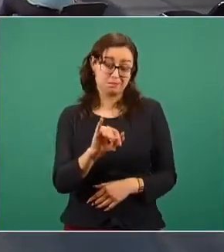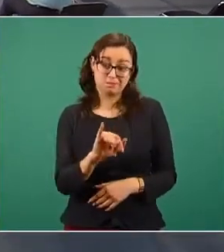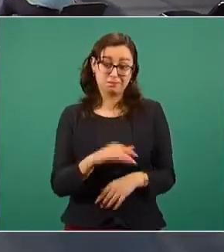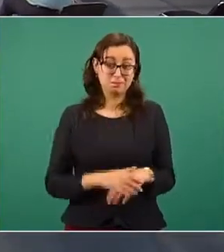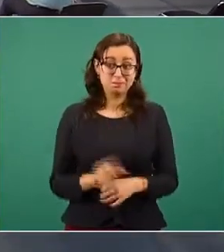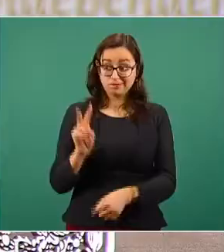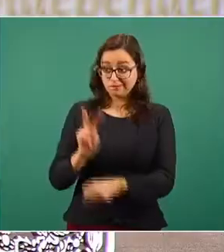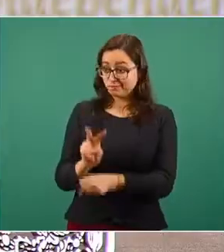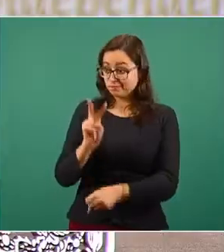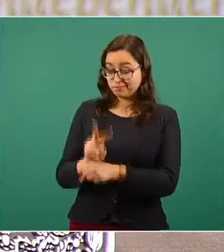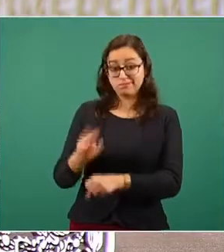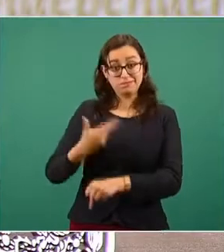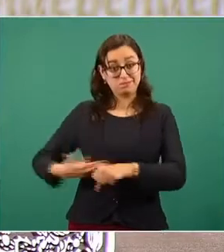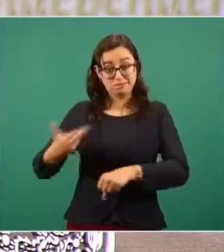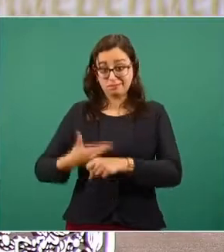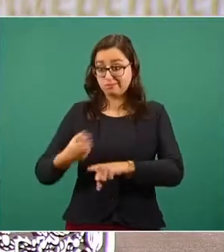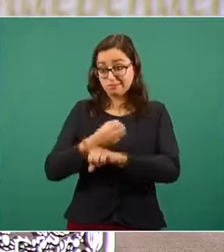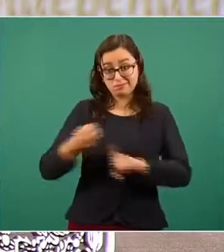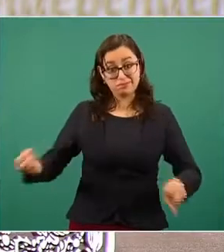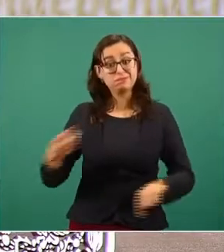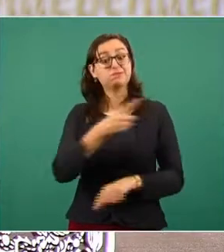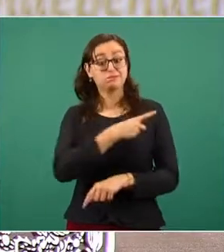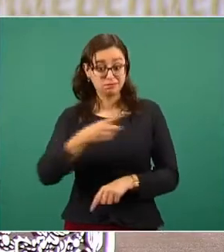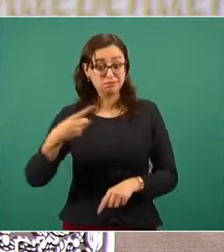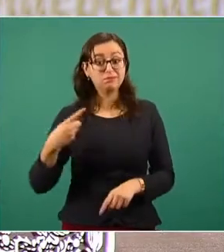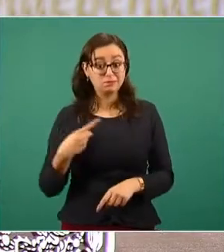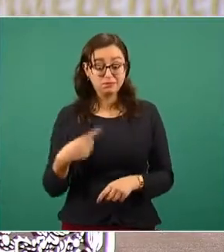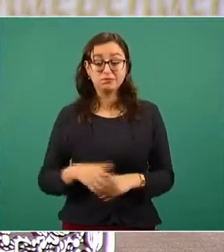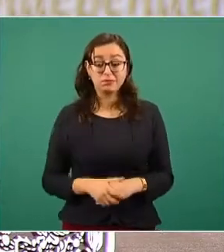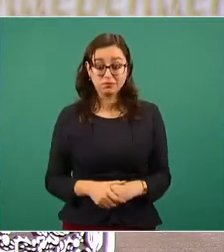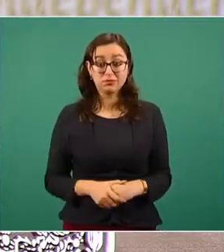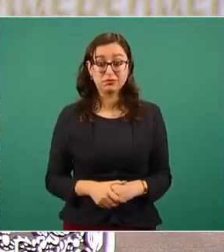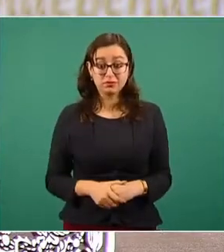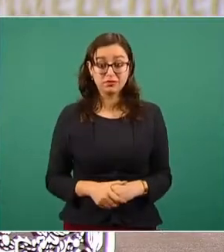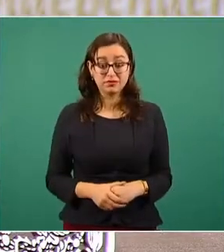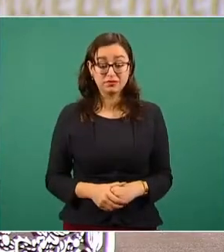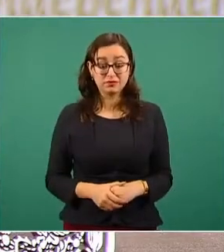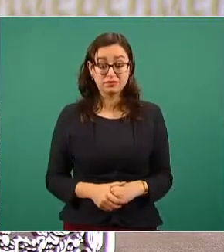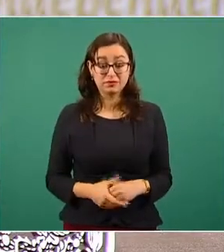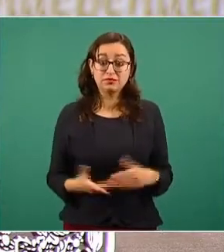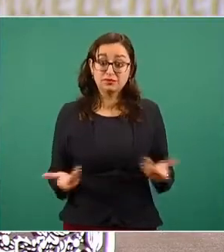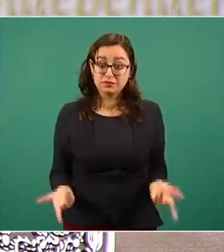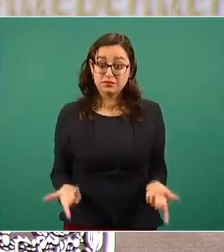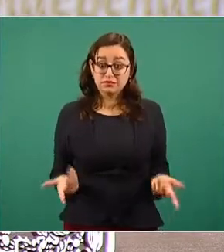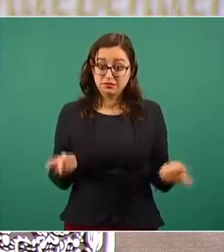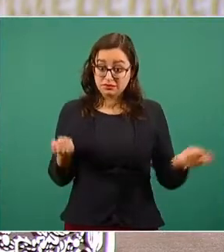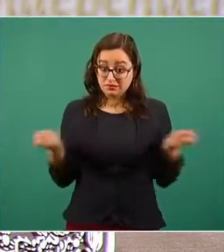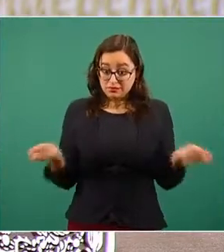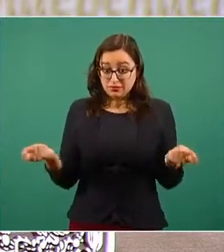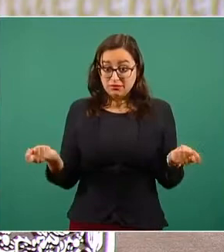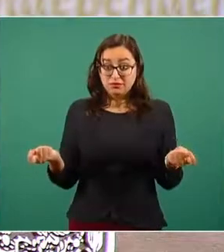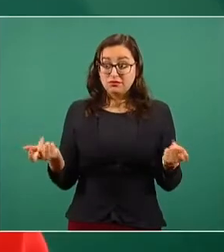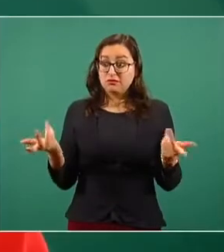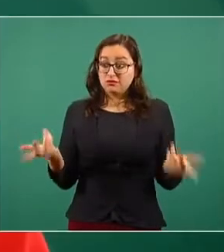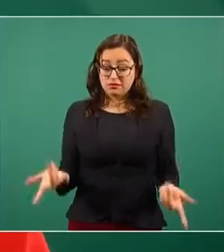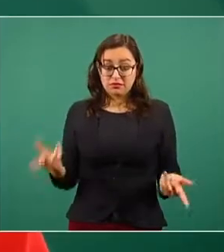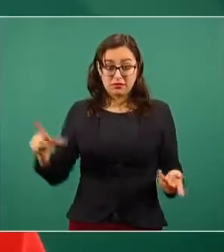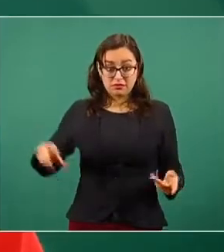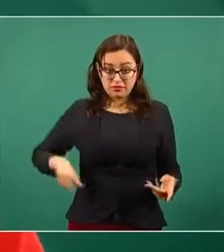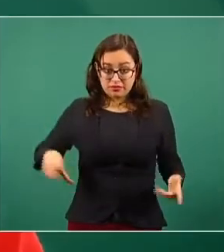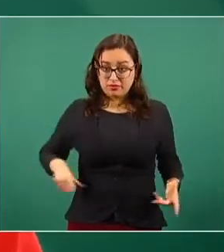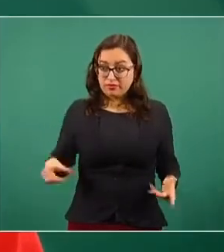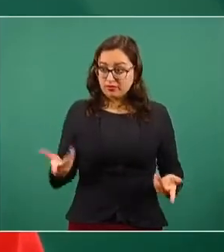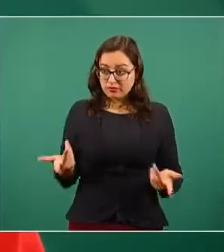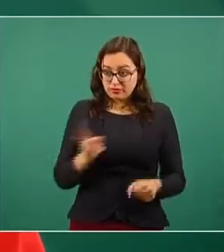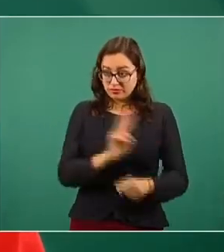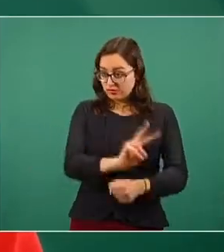y tenemos que tener la regulación para que se tenga la rectoría del Estado en